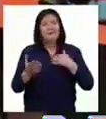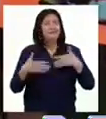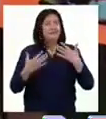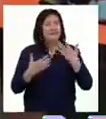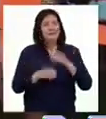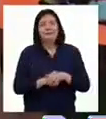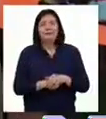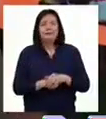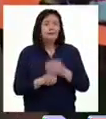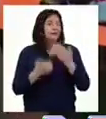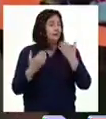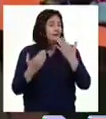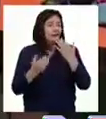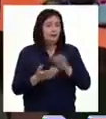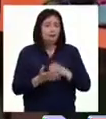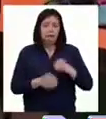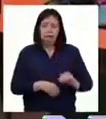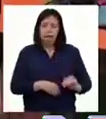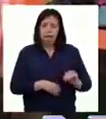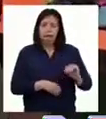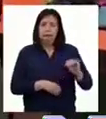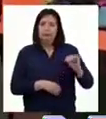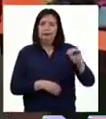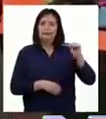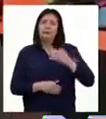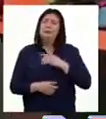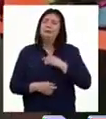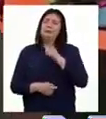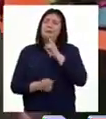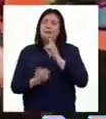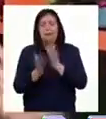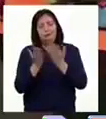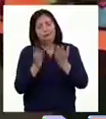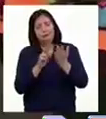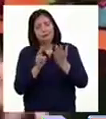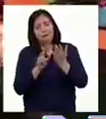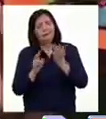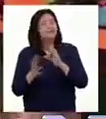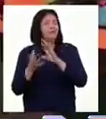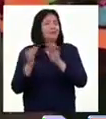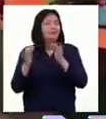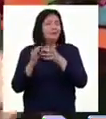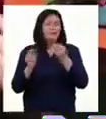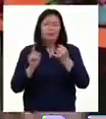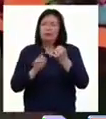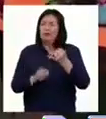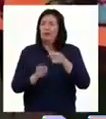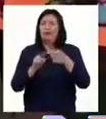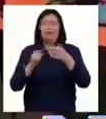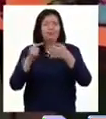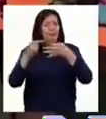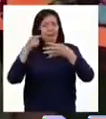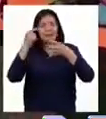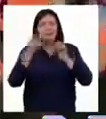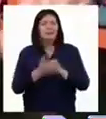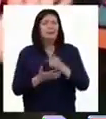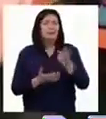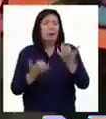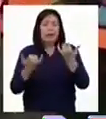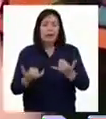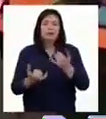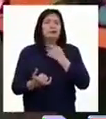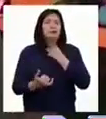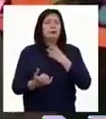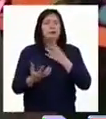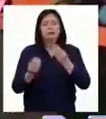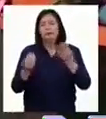feliz. Gracias a que crecí disfrutando como mi papá me leía cuentos, leyendas e historias, ahora